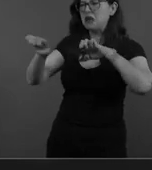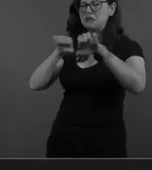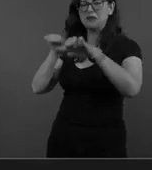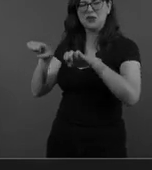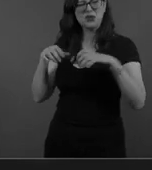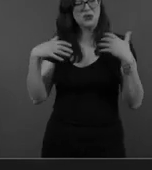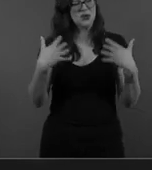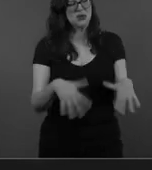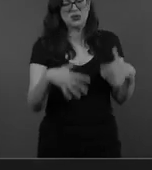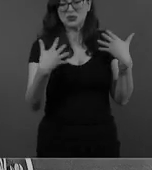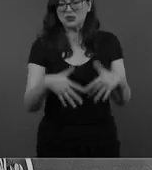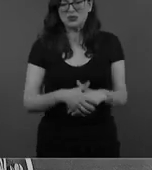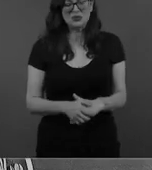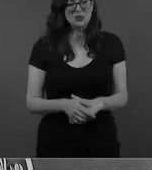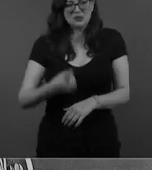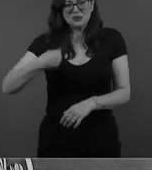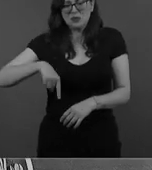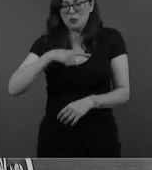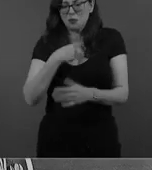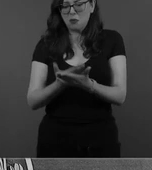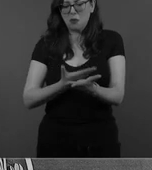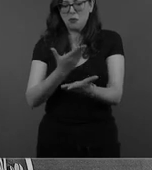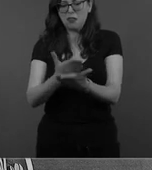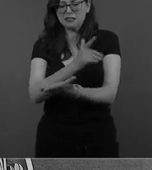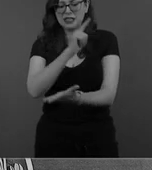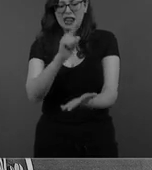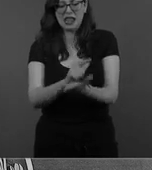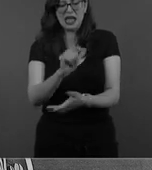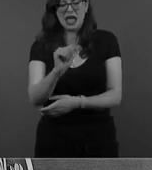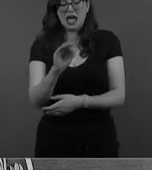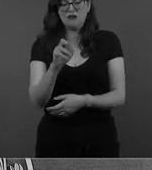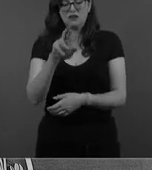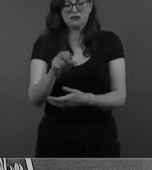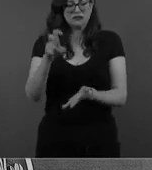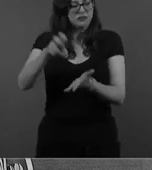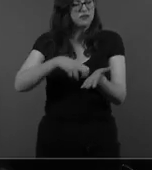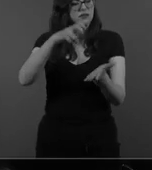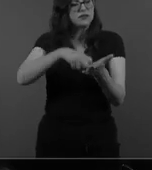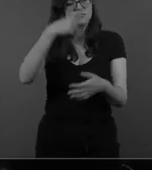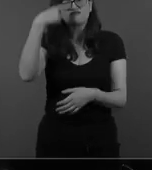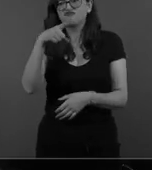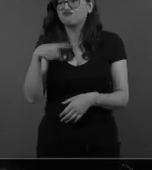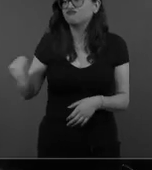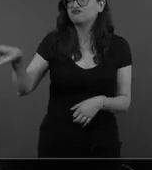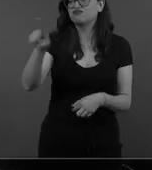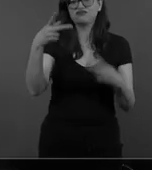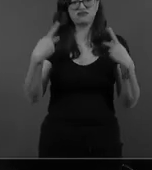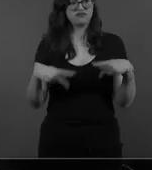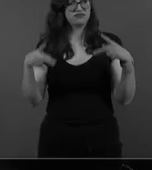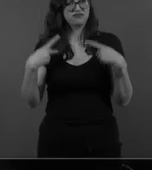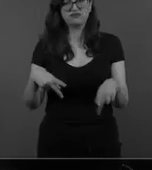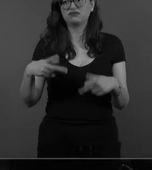el derecho que tienen todos los que han trabajado durante toda su vida, que esa última